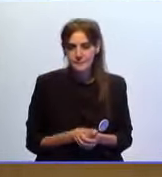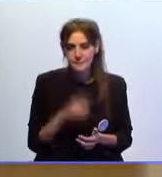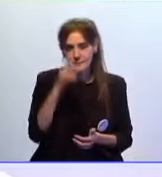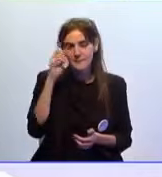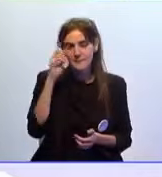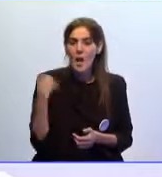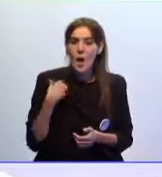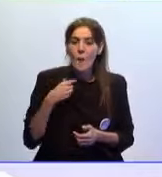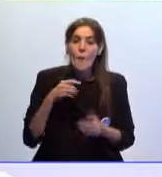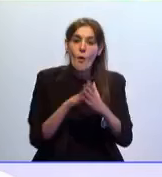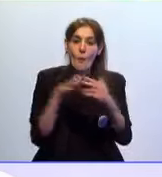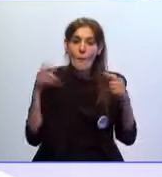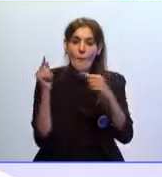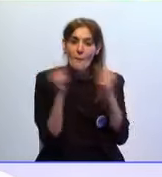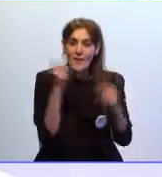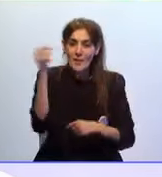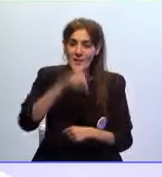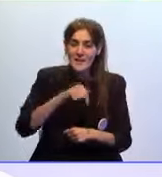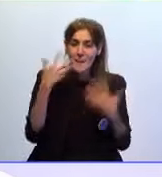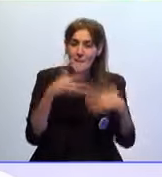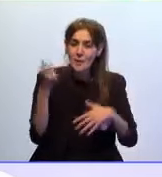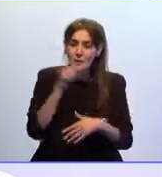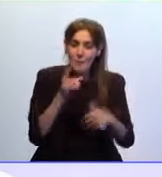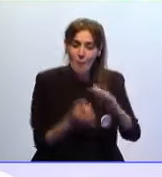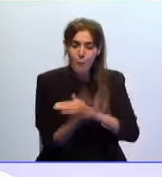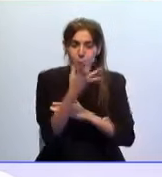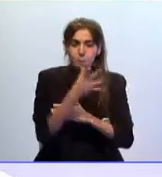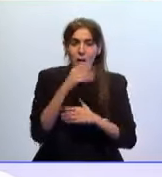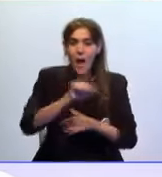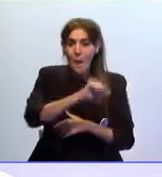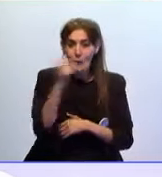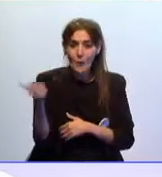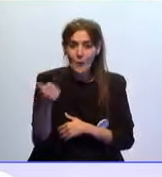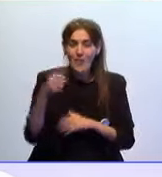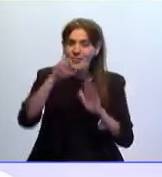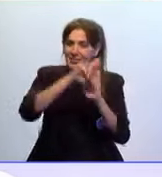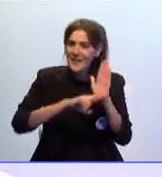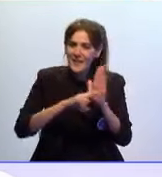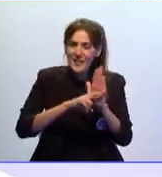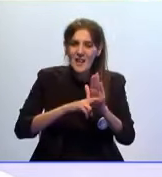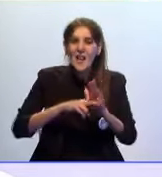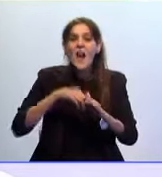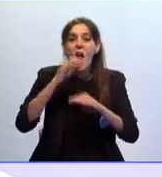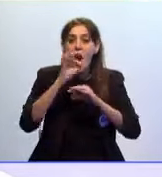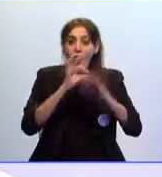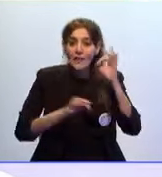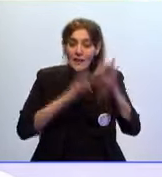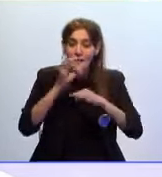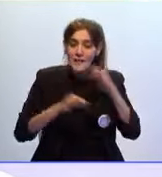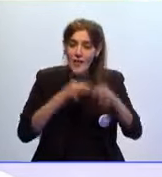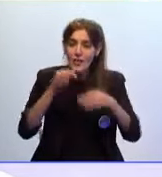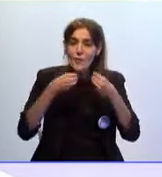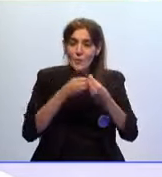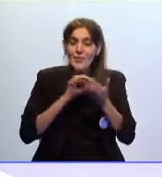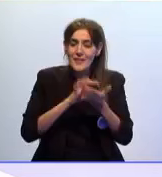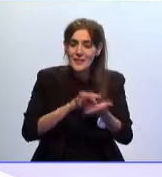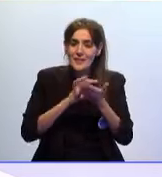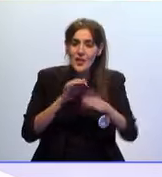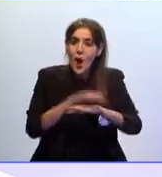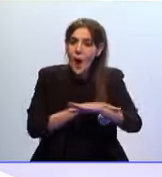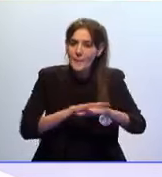Pues en el pleno de este miércoles también se ha sacado adelante la aprobación definitiva del reglamento de organización y funcionamiento de los servicios